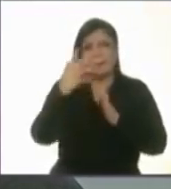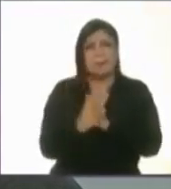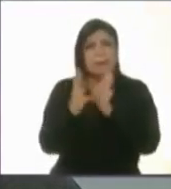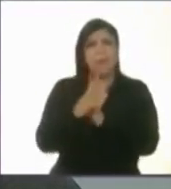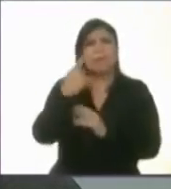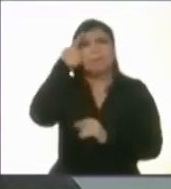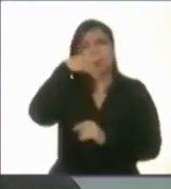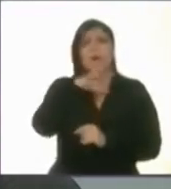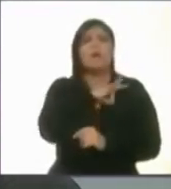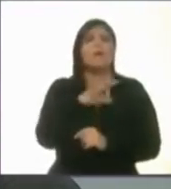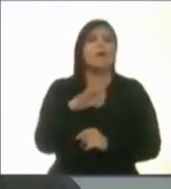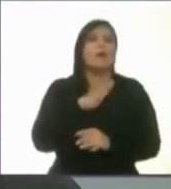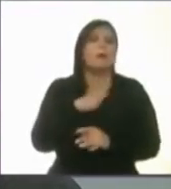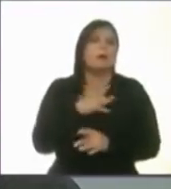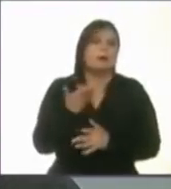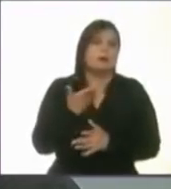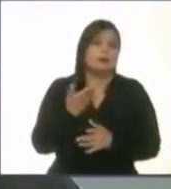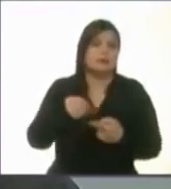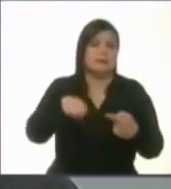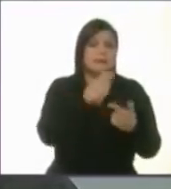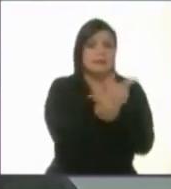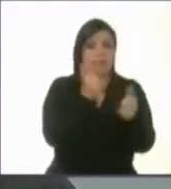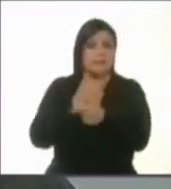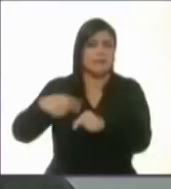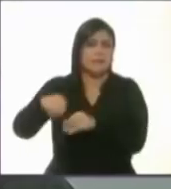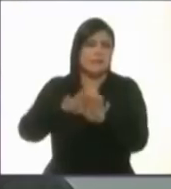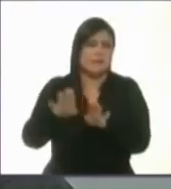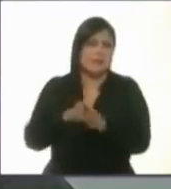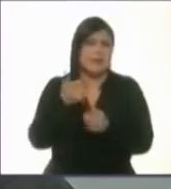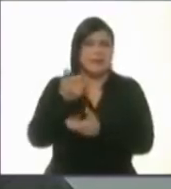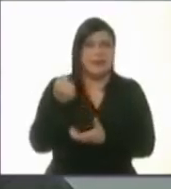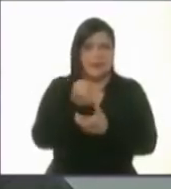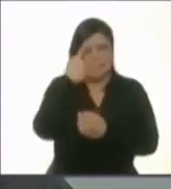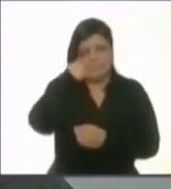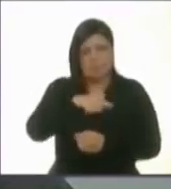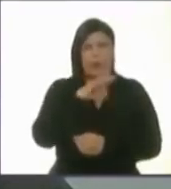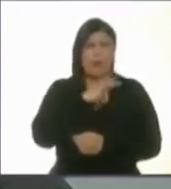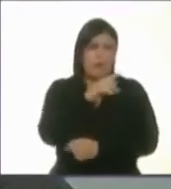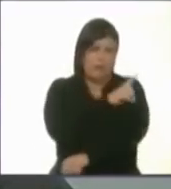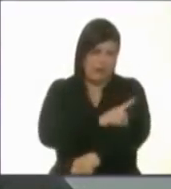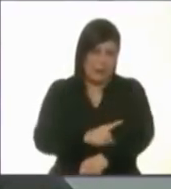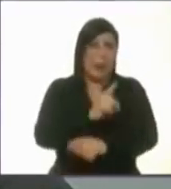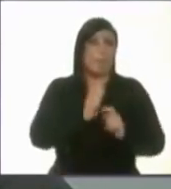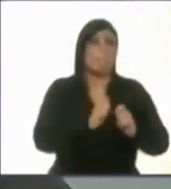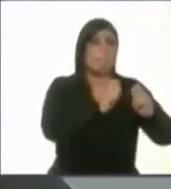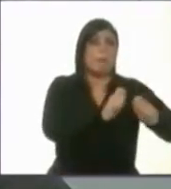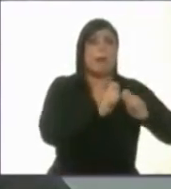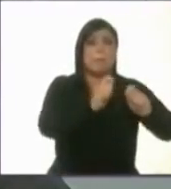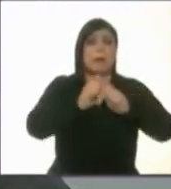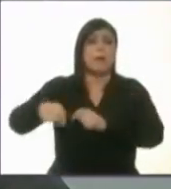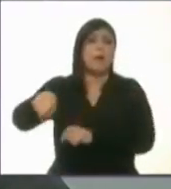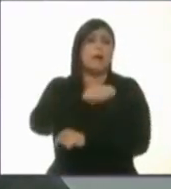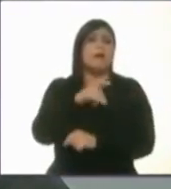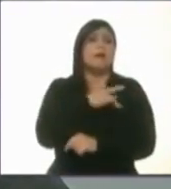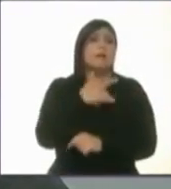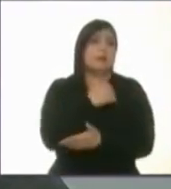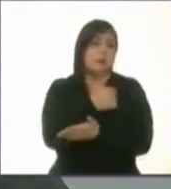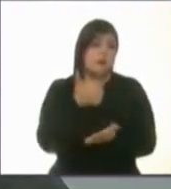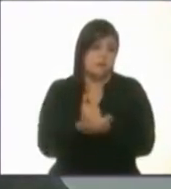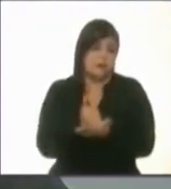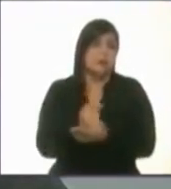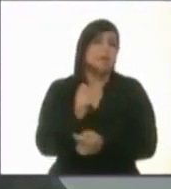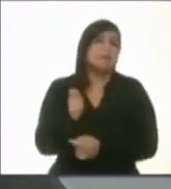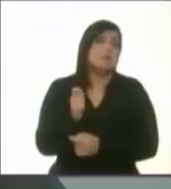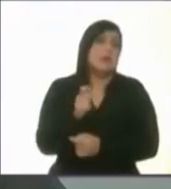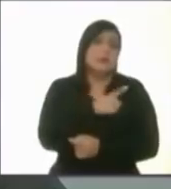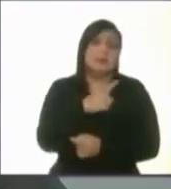poder liberar de presupuesto a las propias delegaciones, adjudicándole como un asunto de los ciudadanos lo